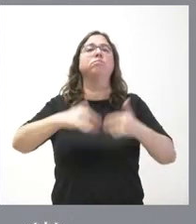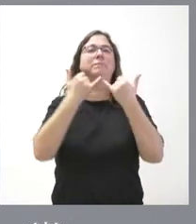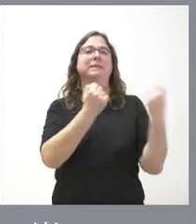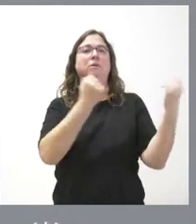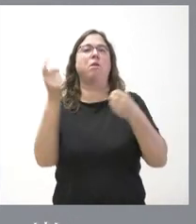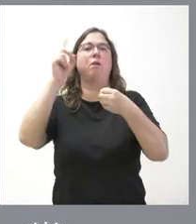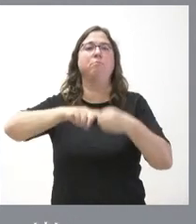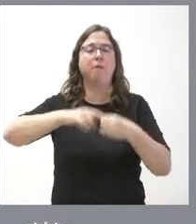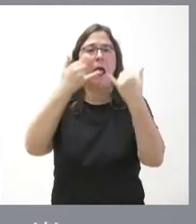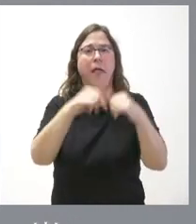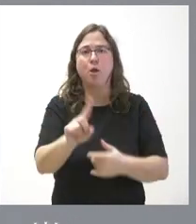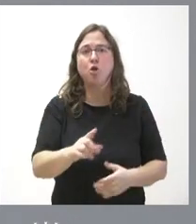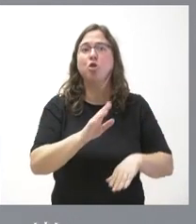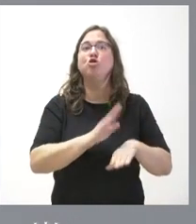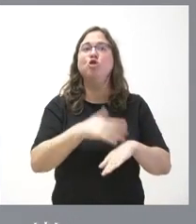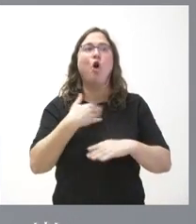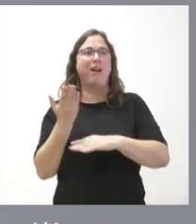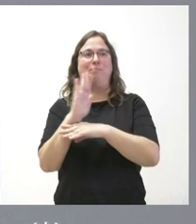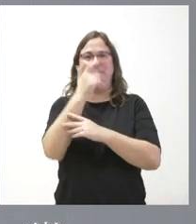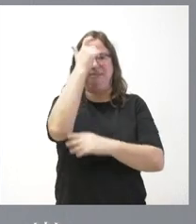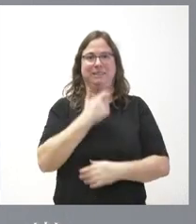en ese acto y por tanto no seré yo tan